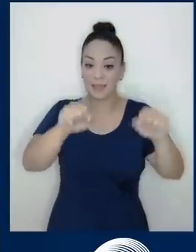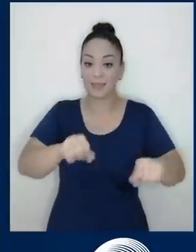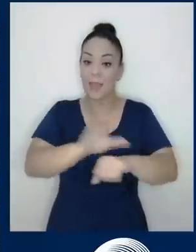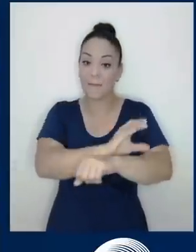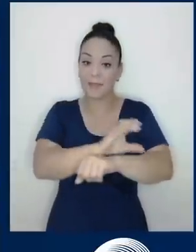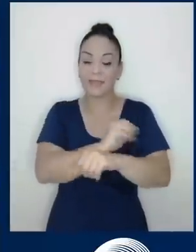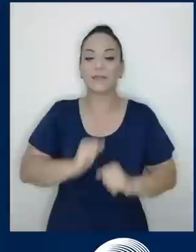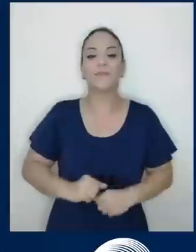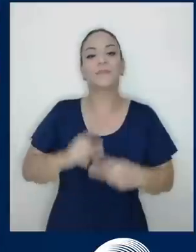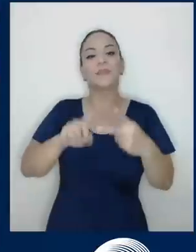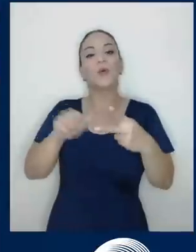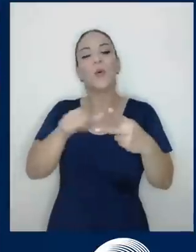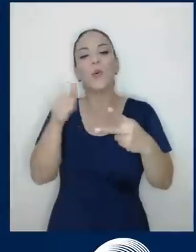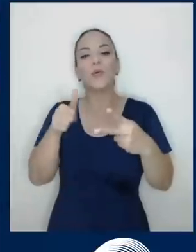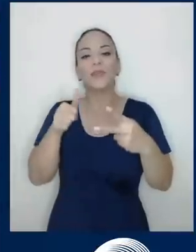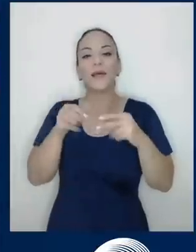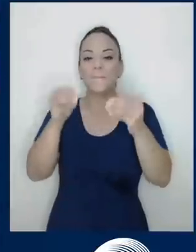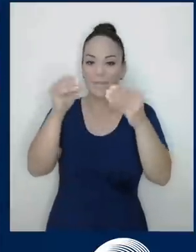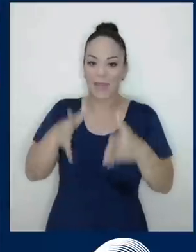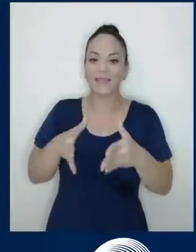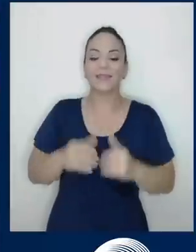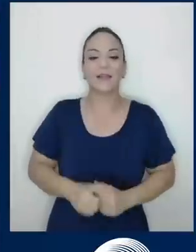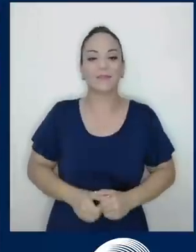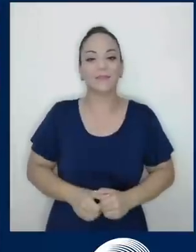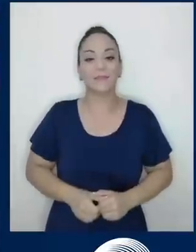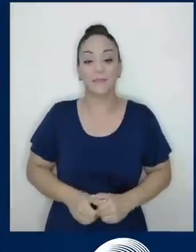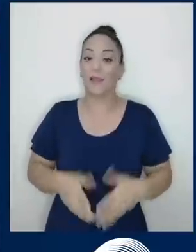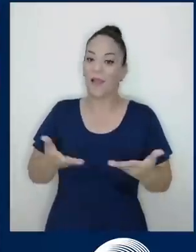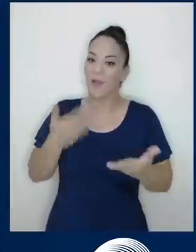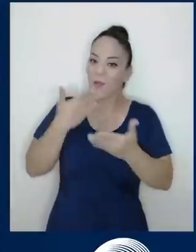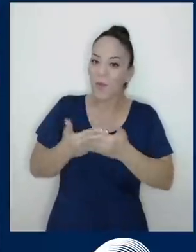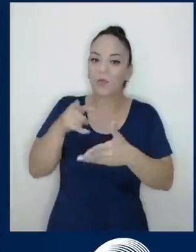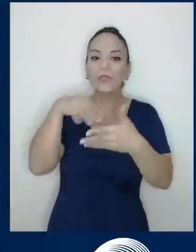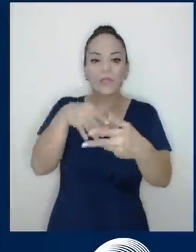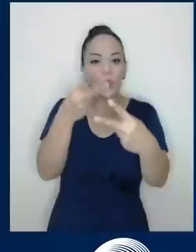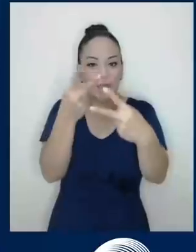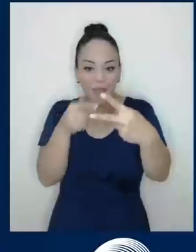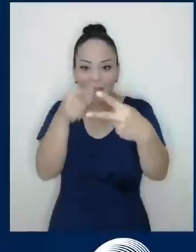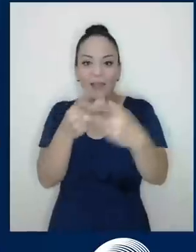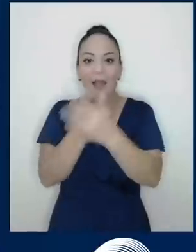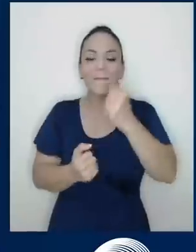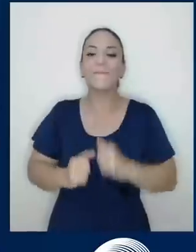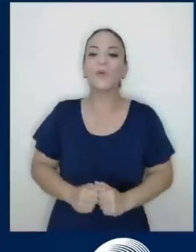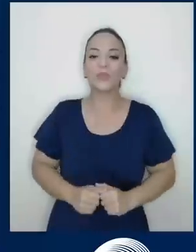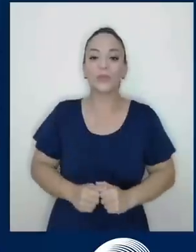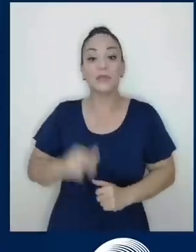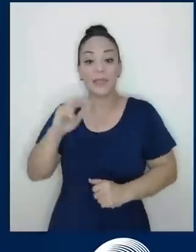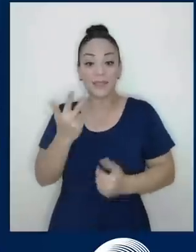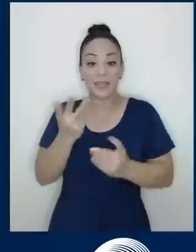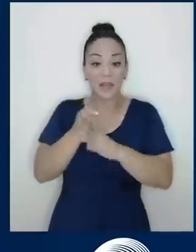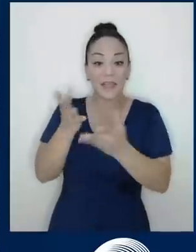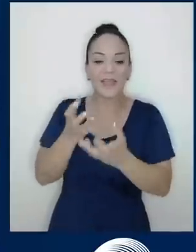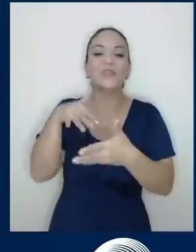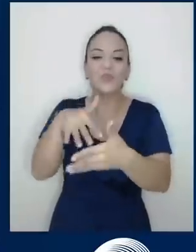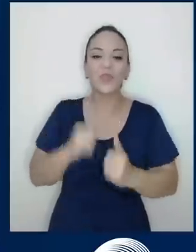es maestra. Bueno, estudiela dos. Y si se lo quiere una tercera, estudiela. Yo quiero saber, ¿qué le